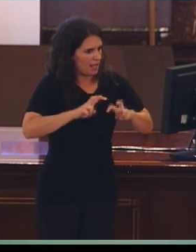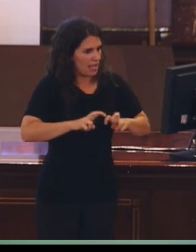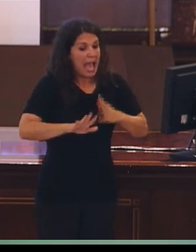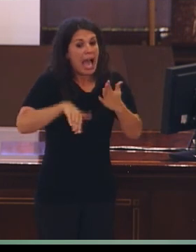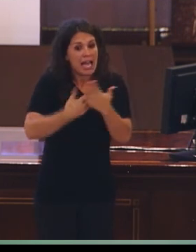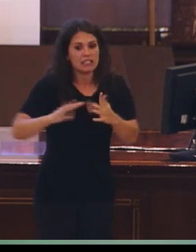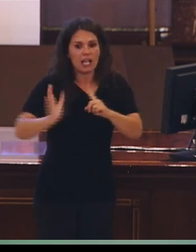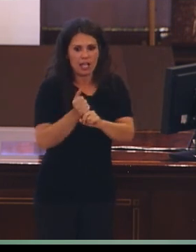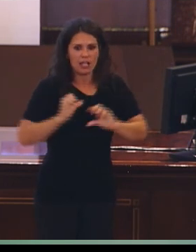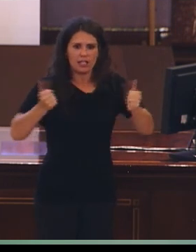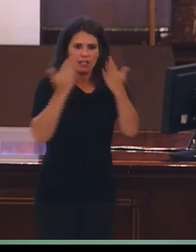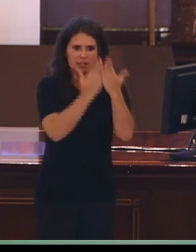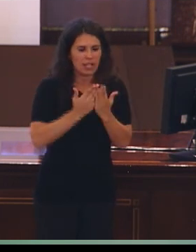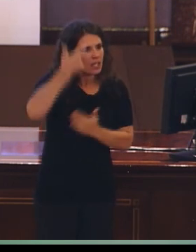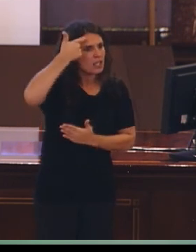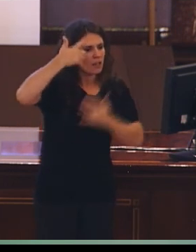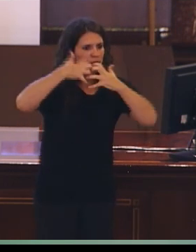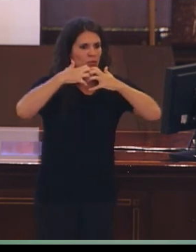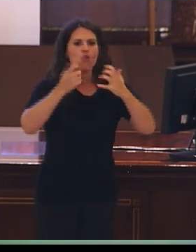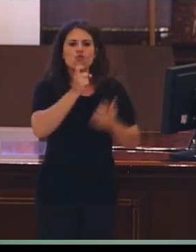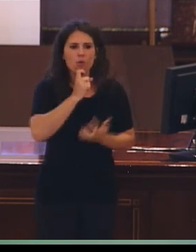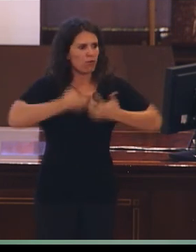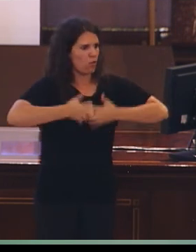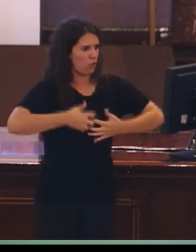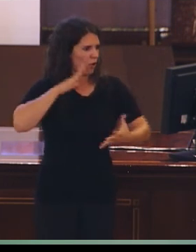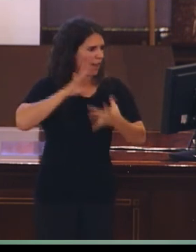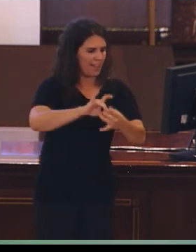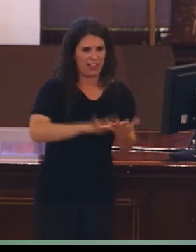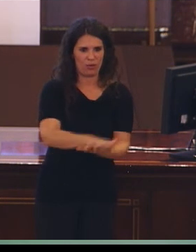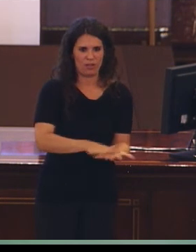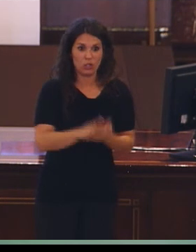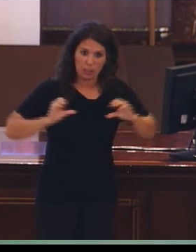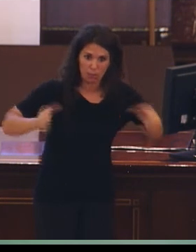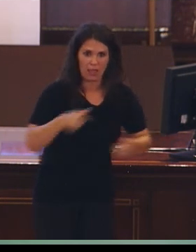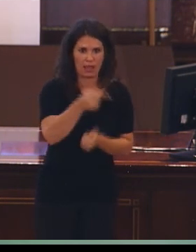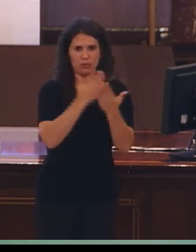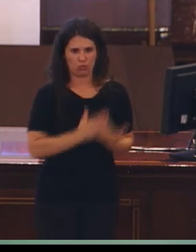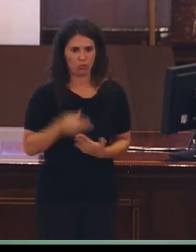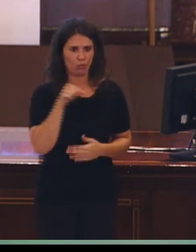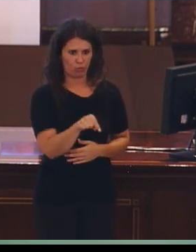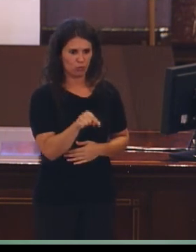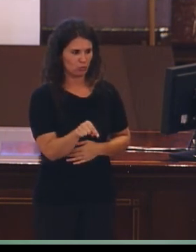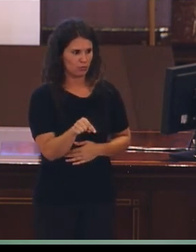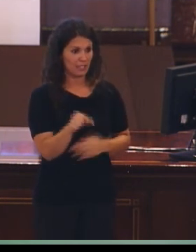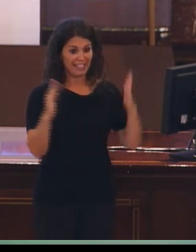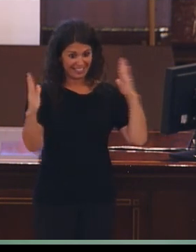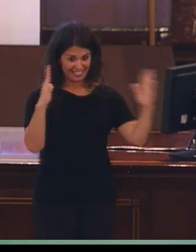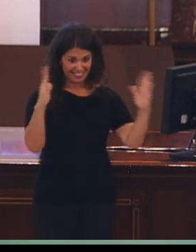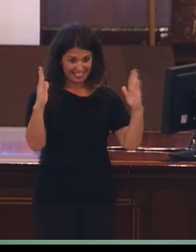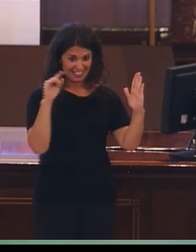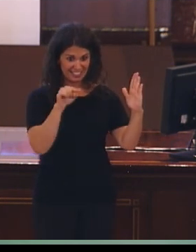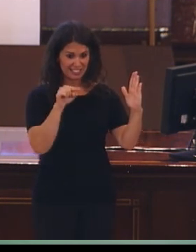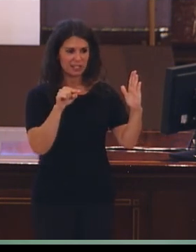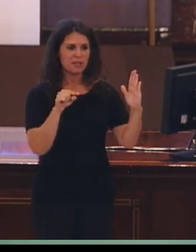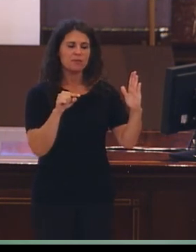estudios del procesamiento cerebral de la lengua de signos. ¿Qué es lo que ocurre en esta época? Pues que